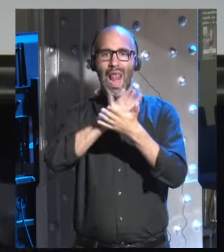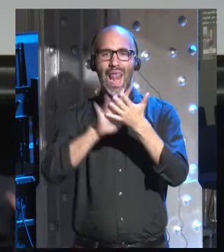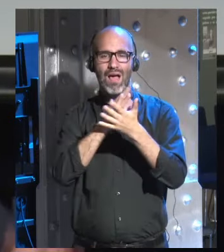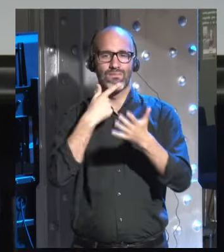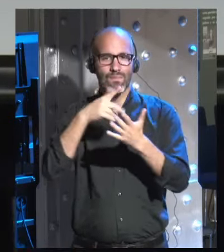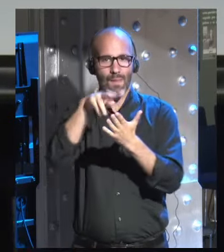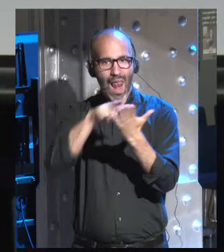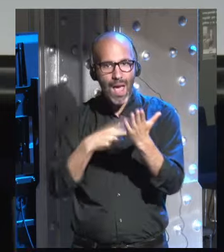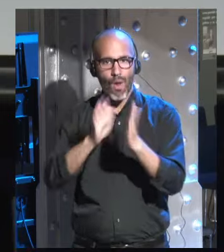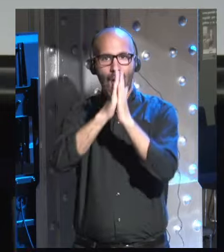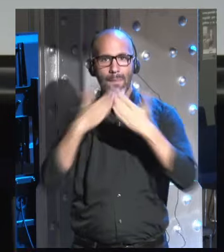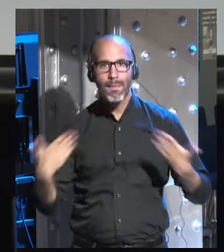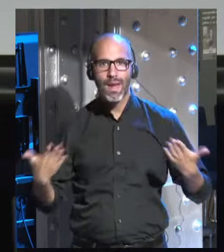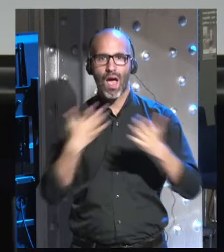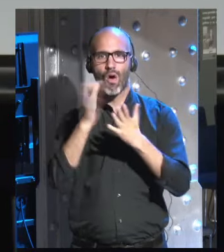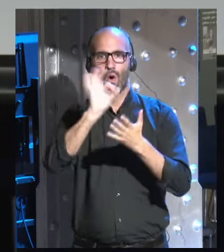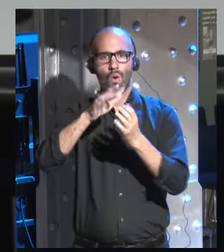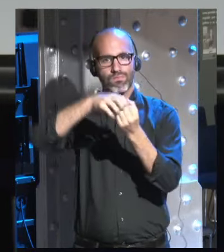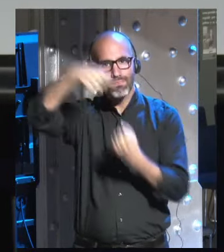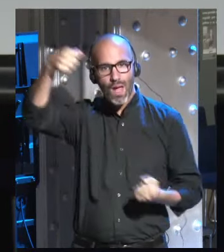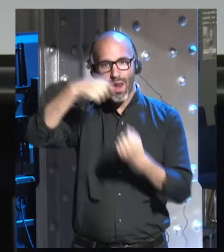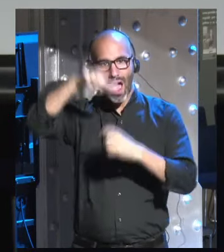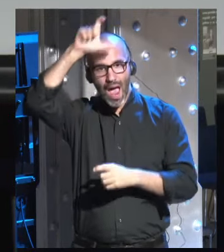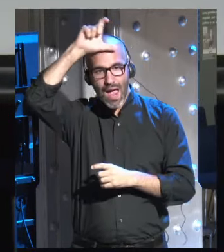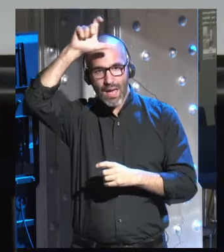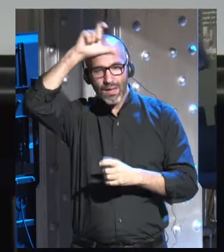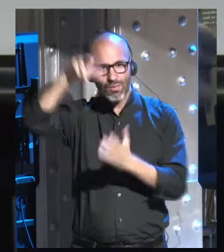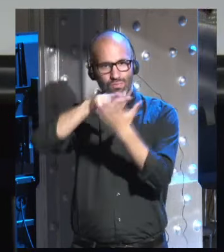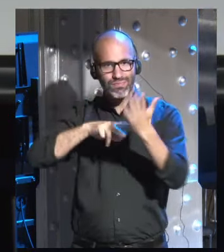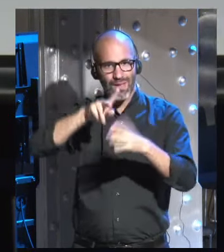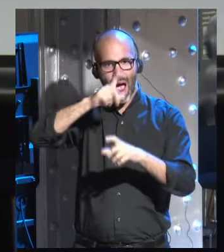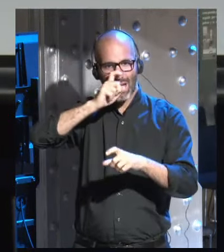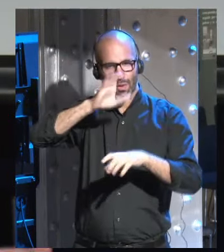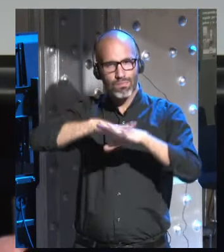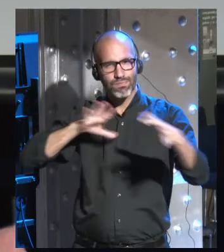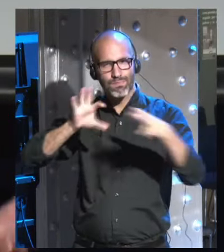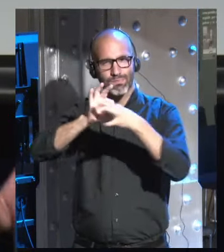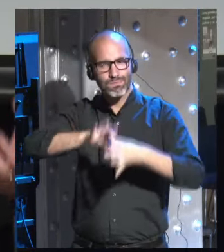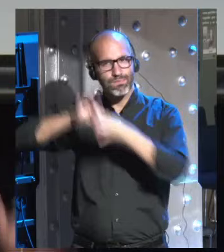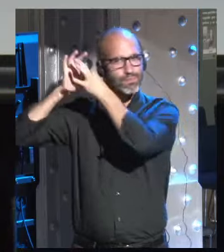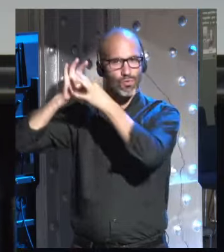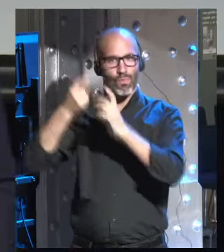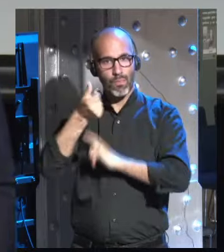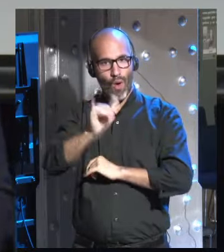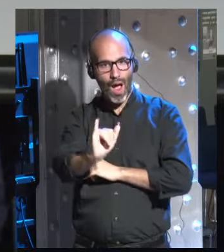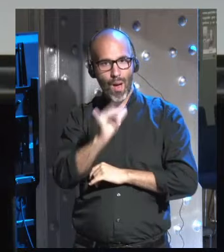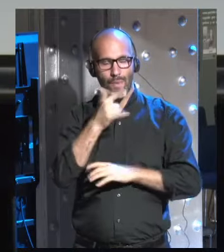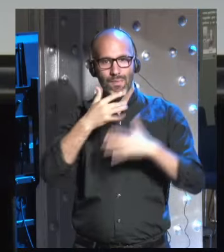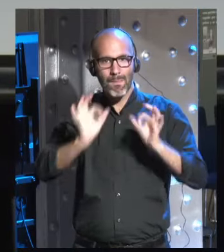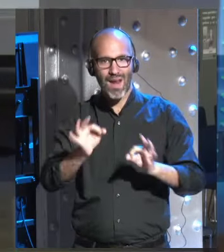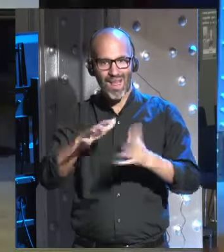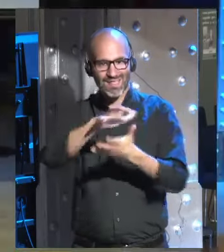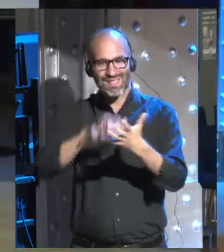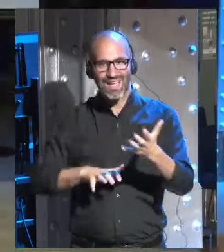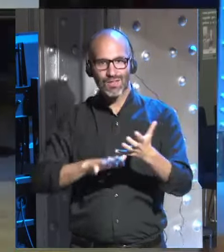leemos papiros del antiguo Egipto, y nos sentimos en cierto modo conectados. Porque vemos que los